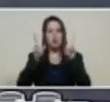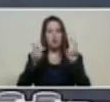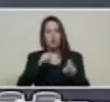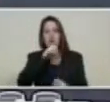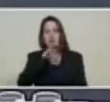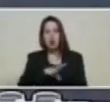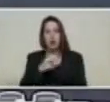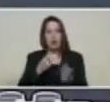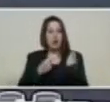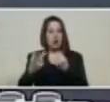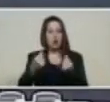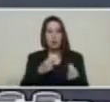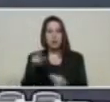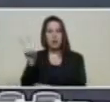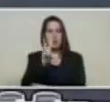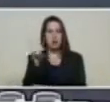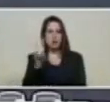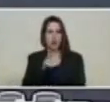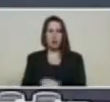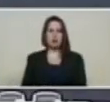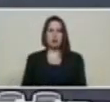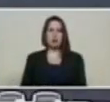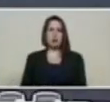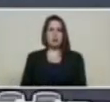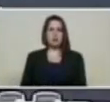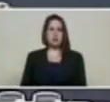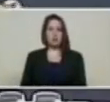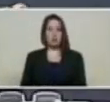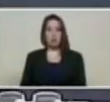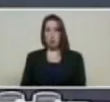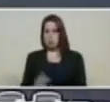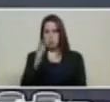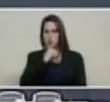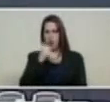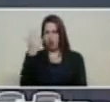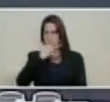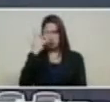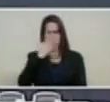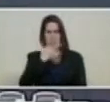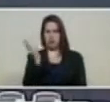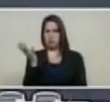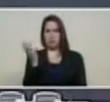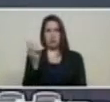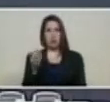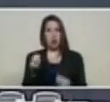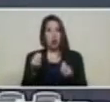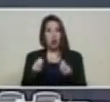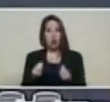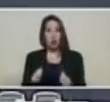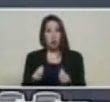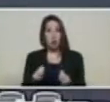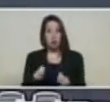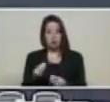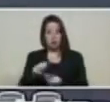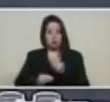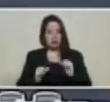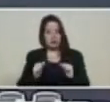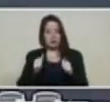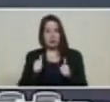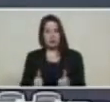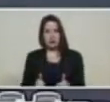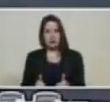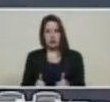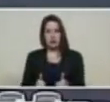monetaria de Venezuela. Venezuela y no me queda duda, no me queda ninguna duda, se está iniciando